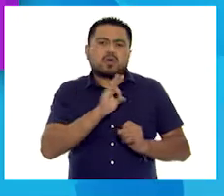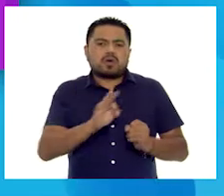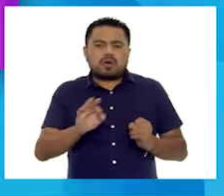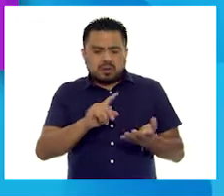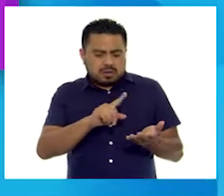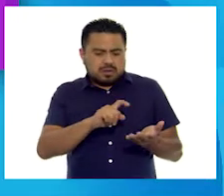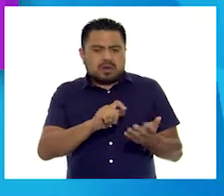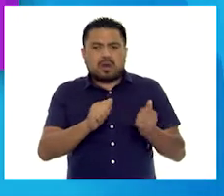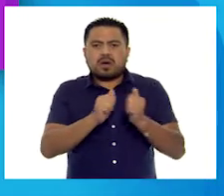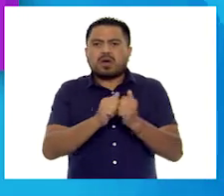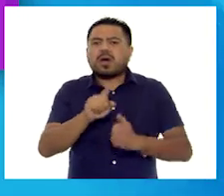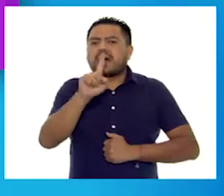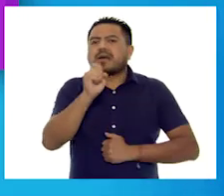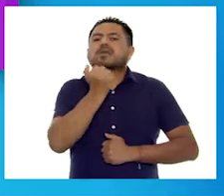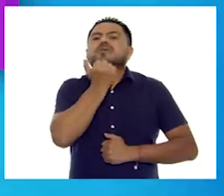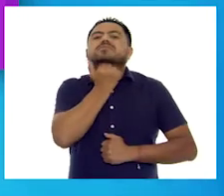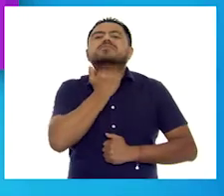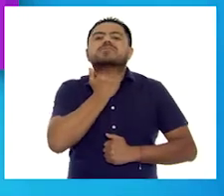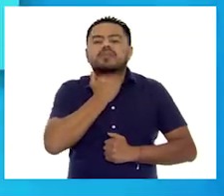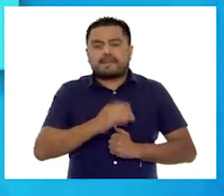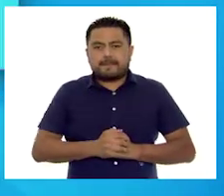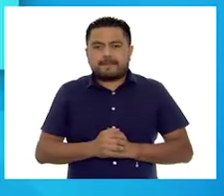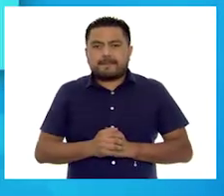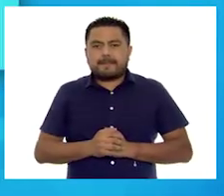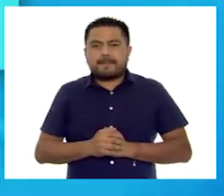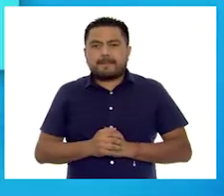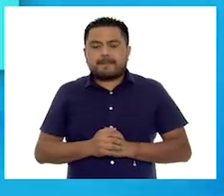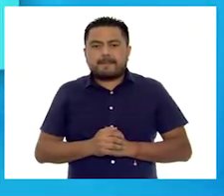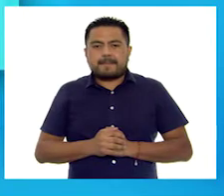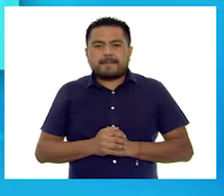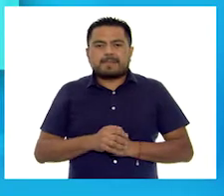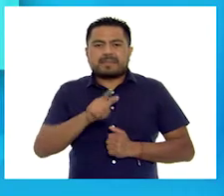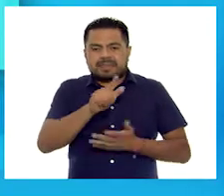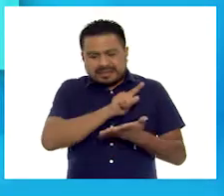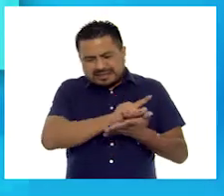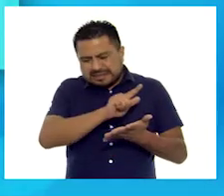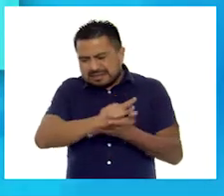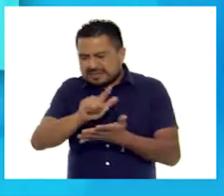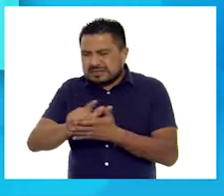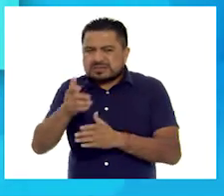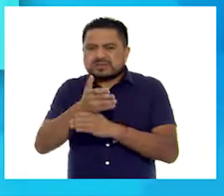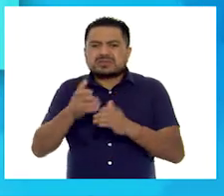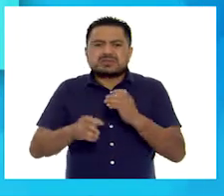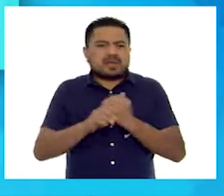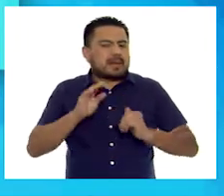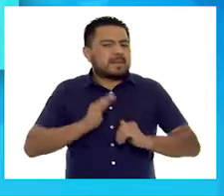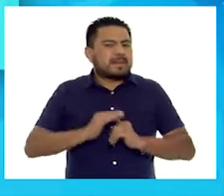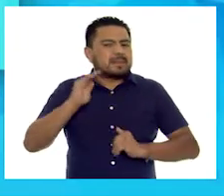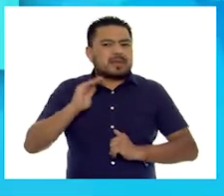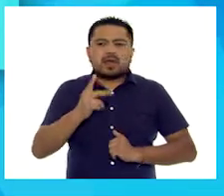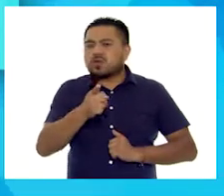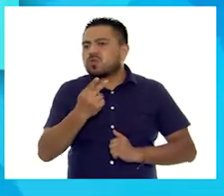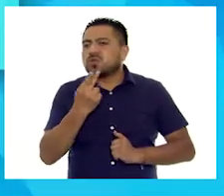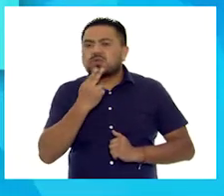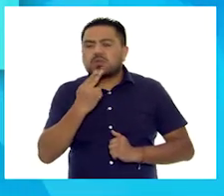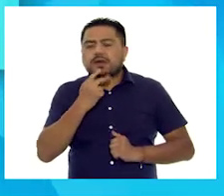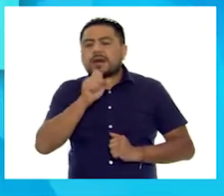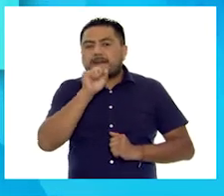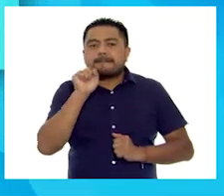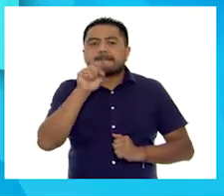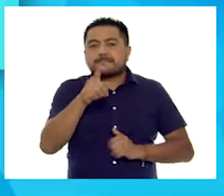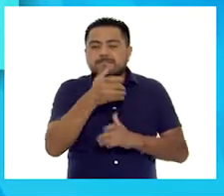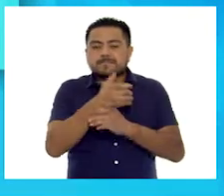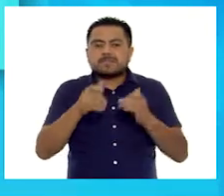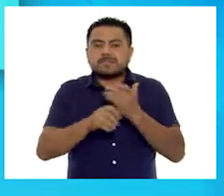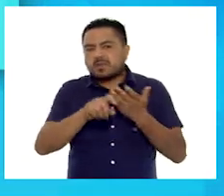desinfectante a base de agua y alcohol. Desinfecta las superficies de los objetos que más utilizas. También las